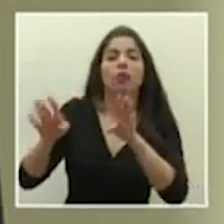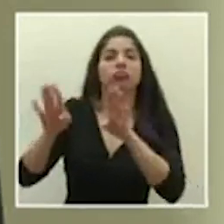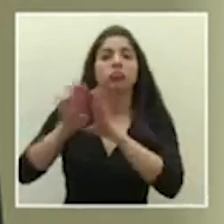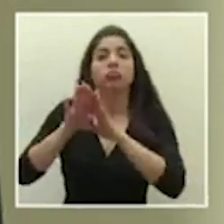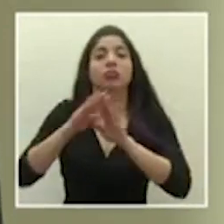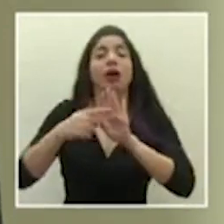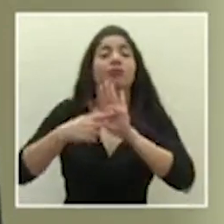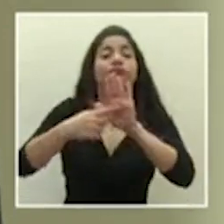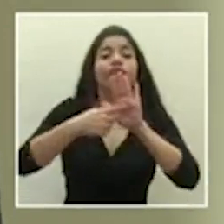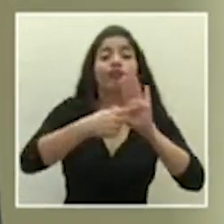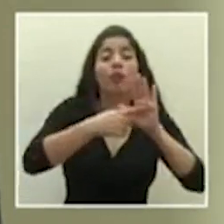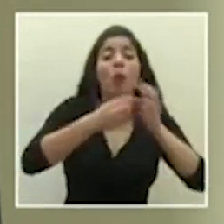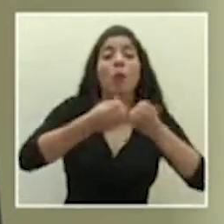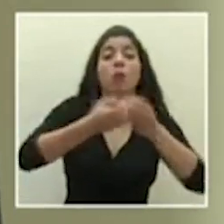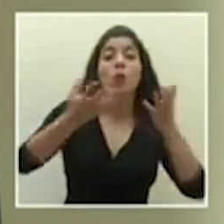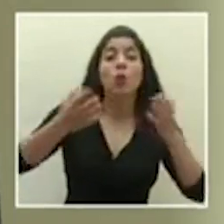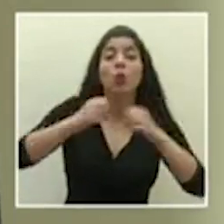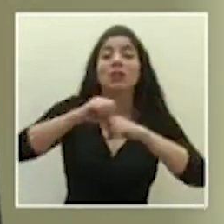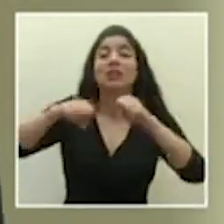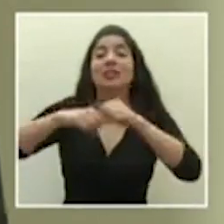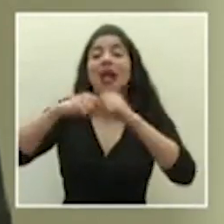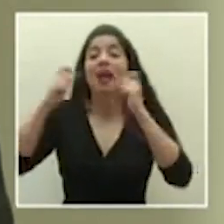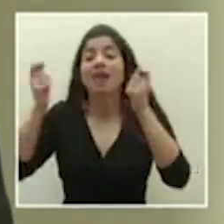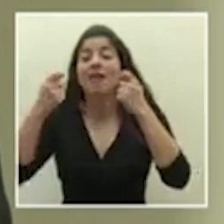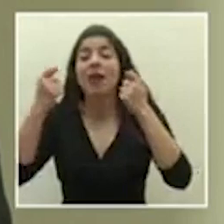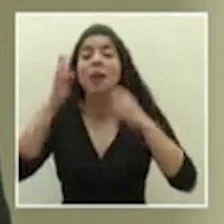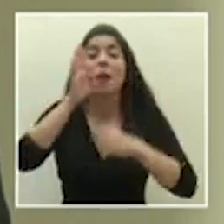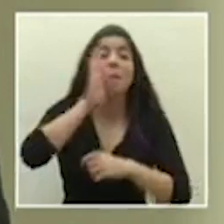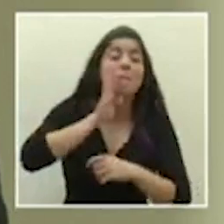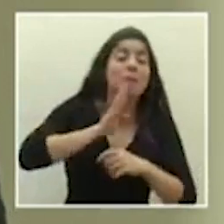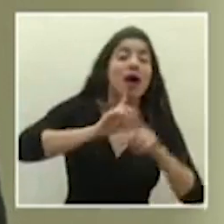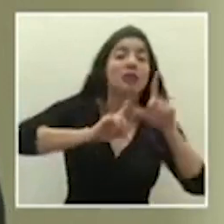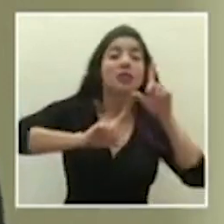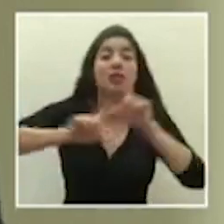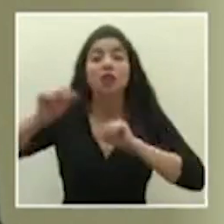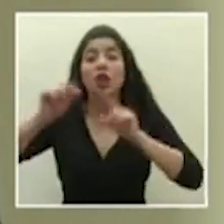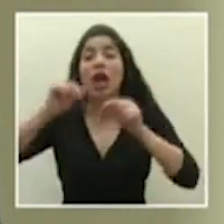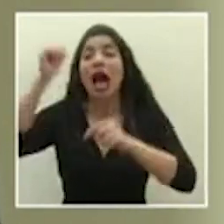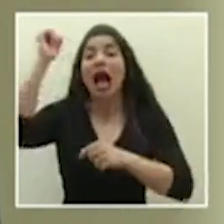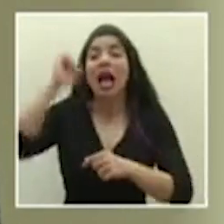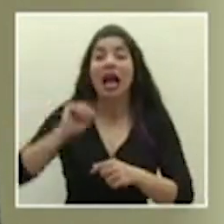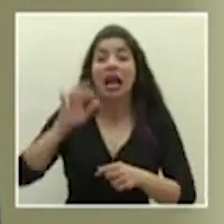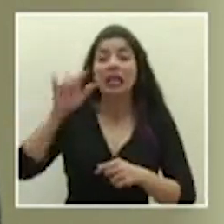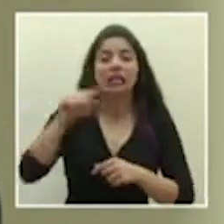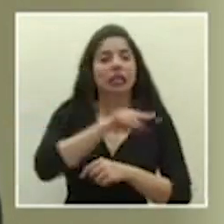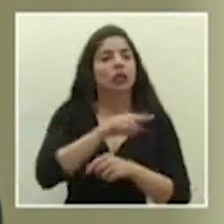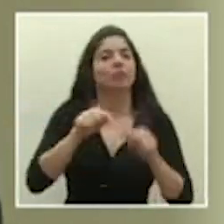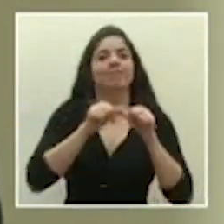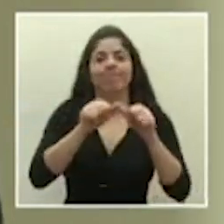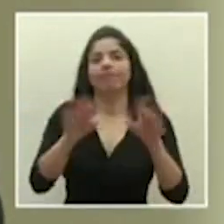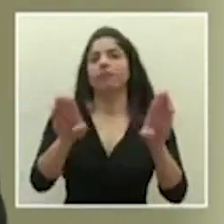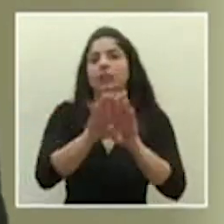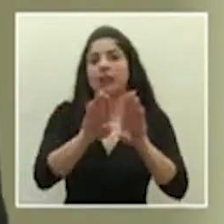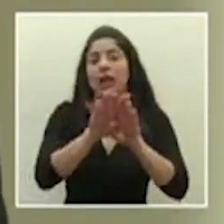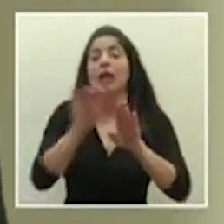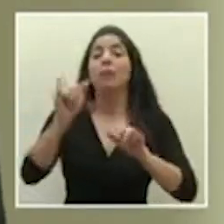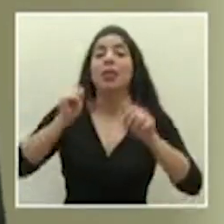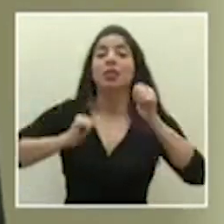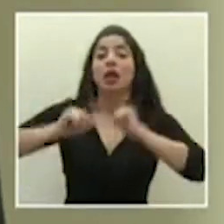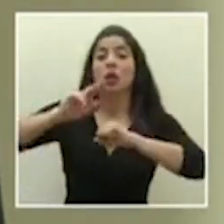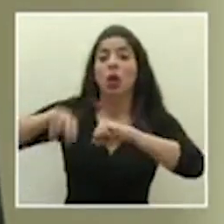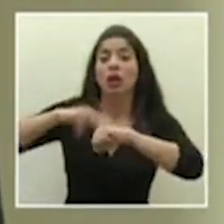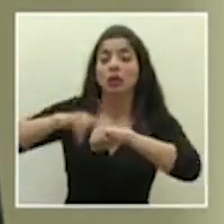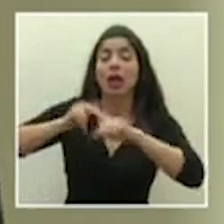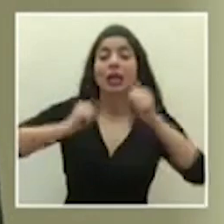públicos, de salas de eventos, de bares, de discotecas, de casinos y actividades de azar. Igualmente el Teatro Nacional y el Teatro